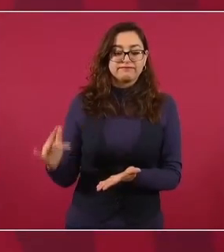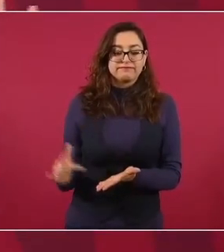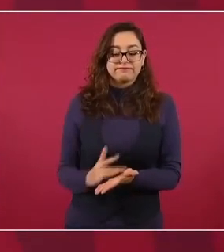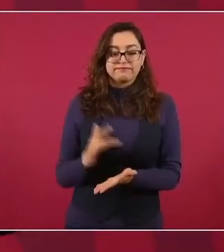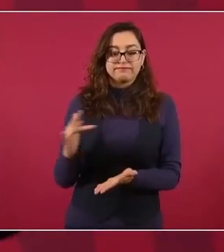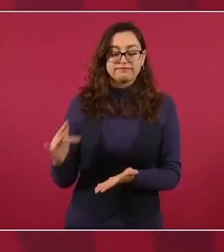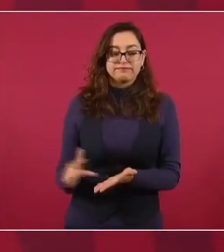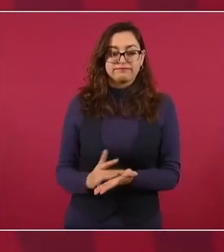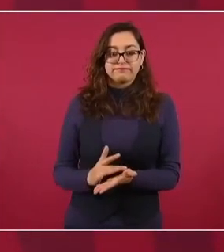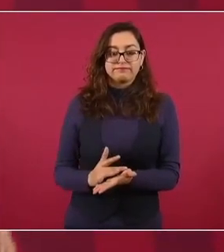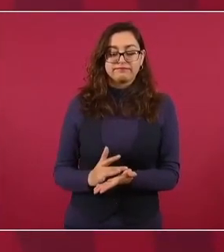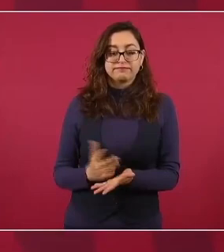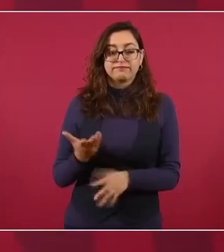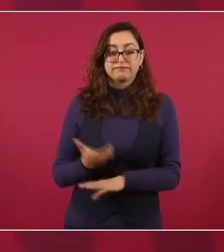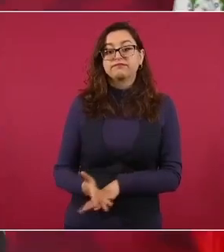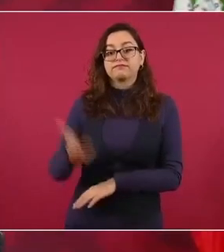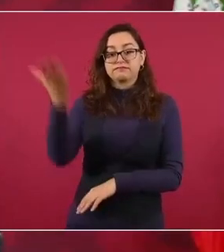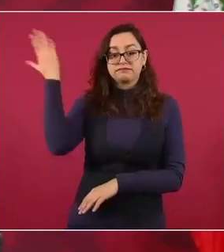Como decía Juárez,